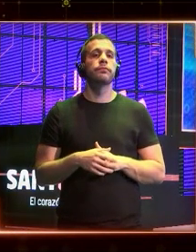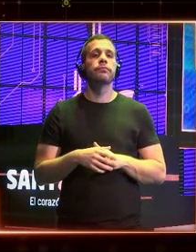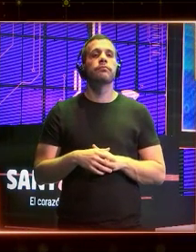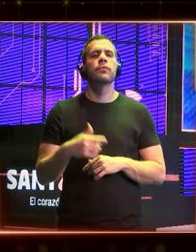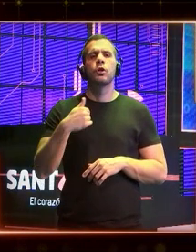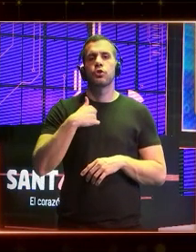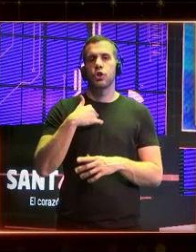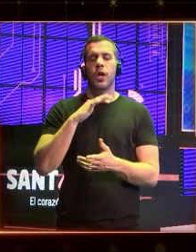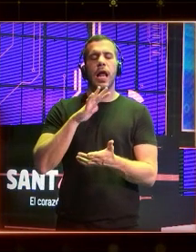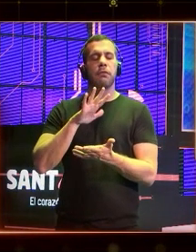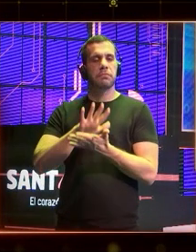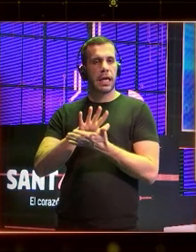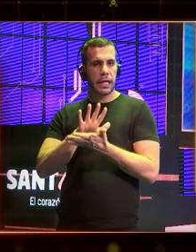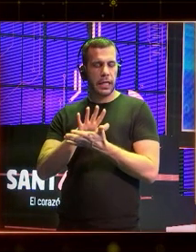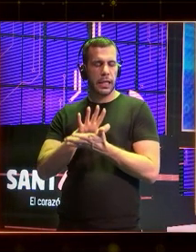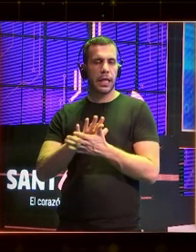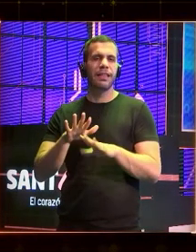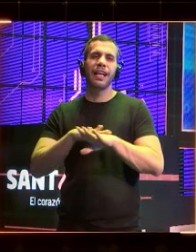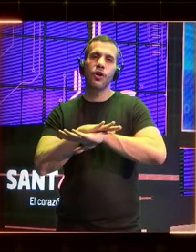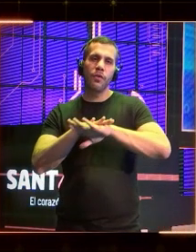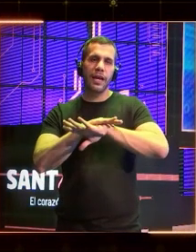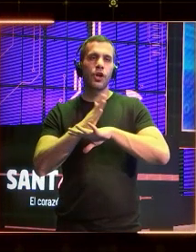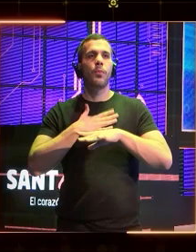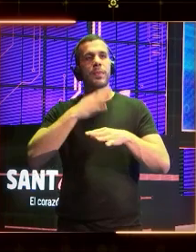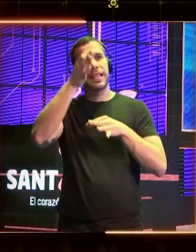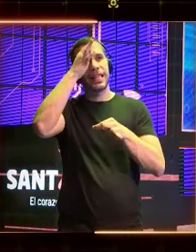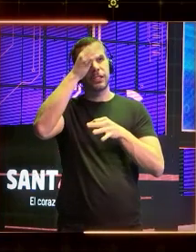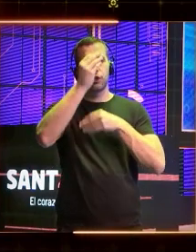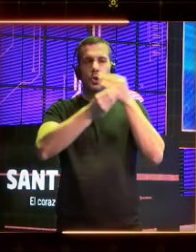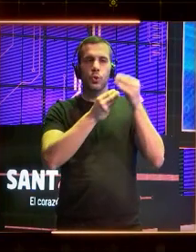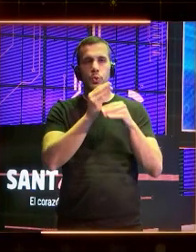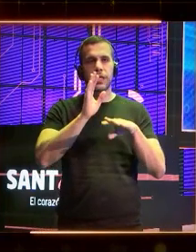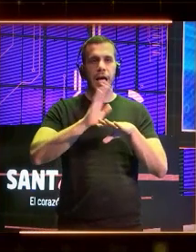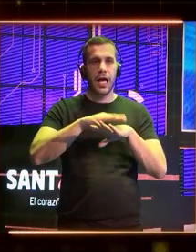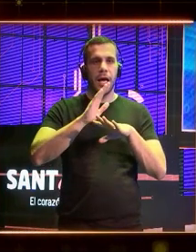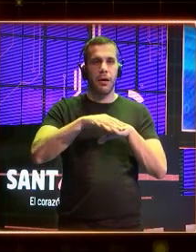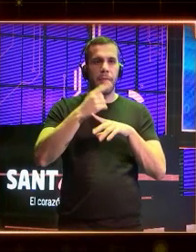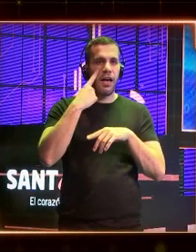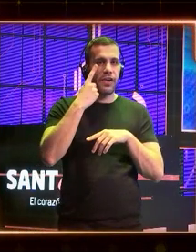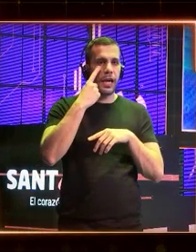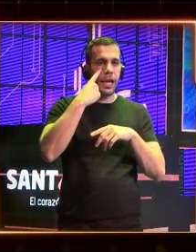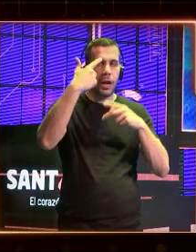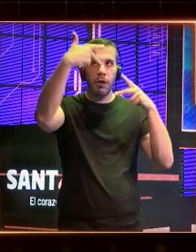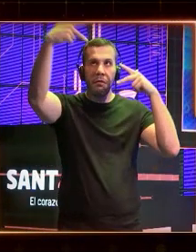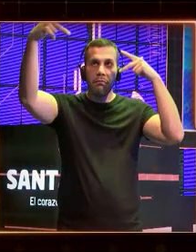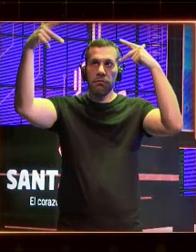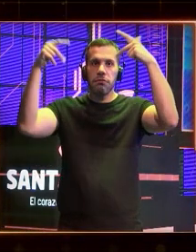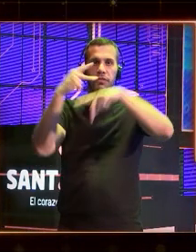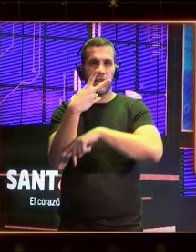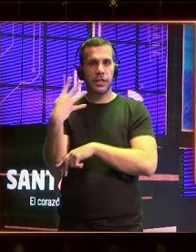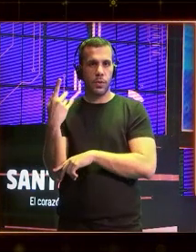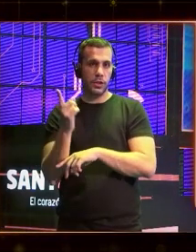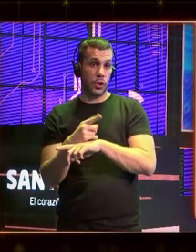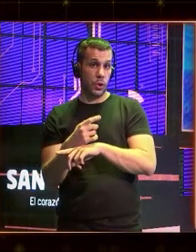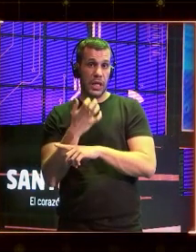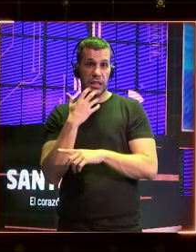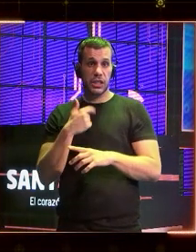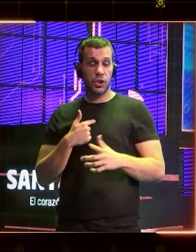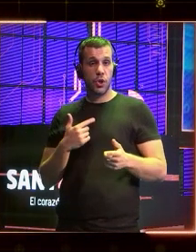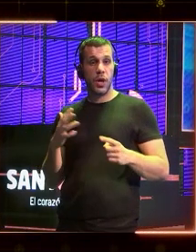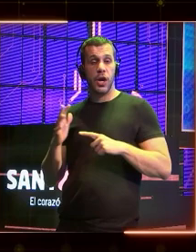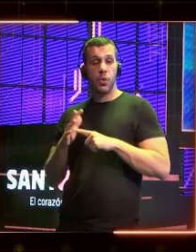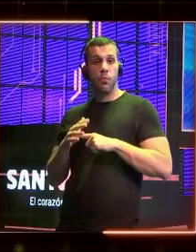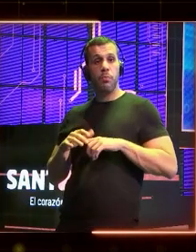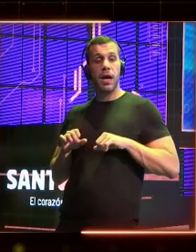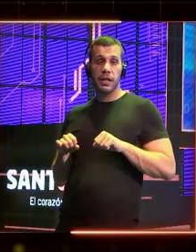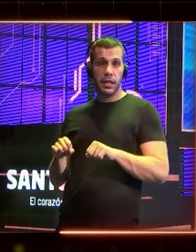tranquilidad de que mi gobierno no utilice mis datos para vigilarme 24 horas cuando estoy en un parque que no tenga que por qué saber quién es la persona con la que me cojo